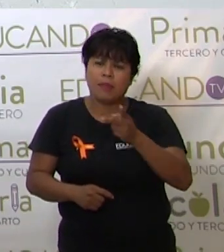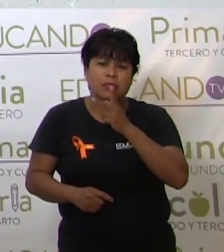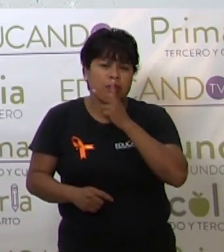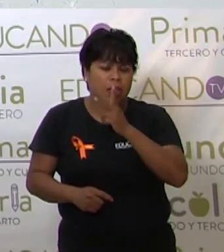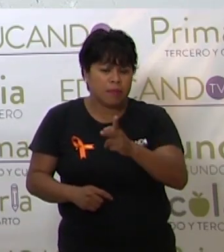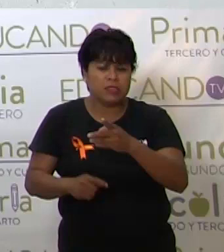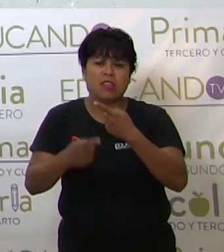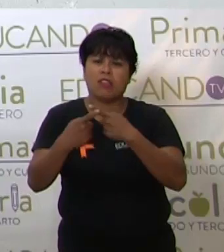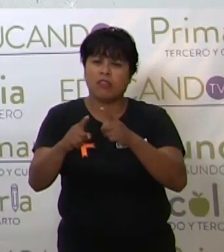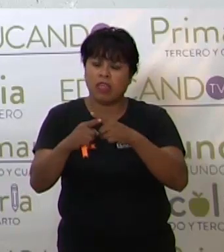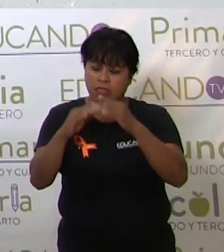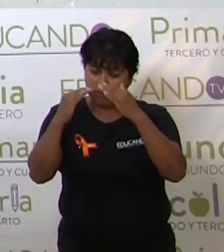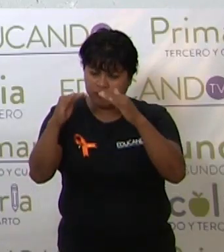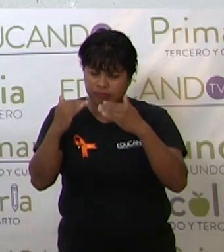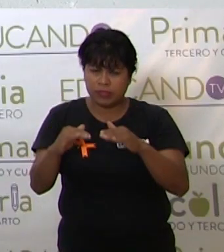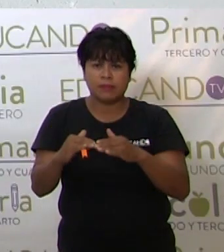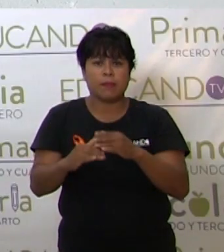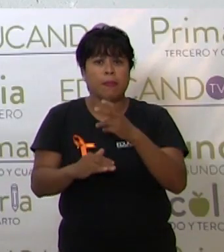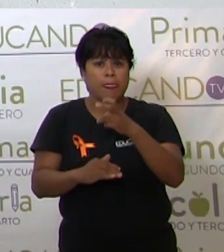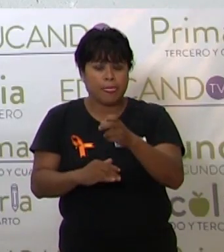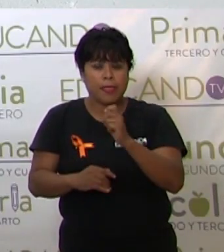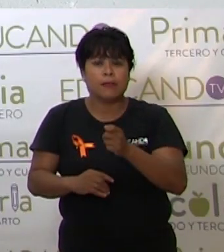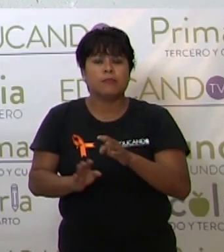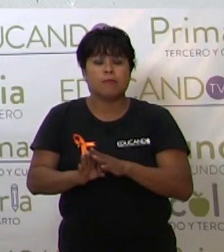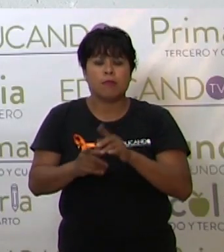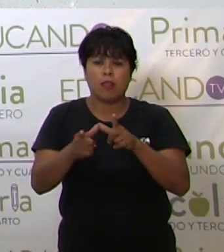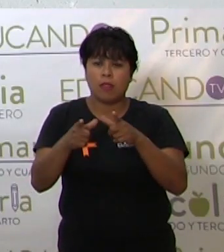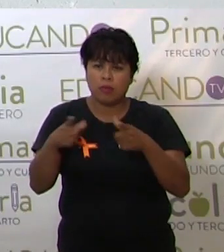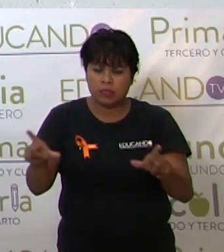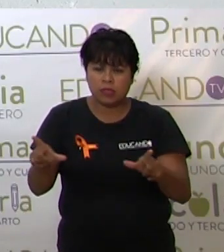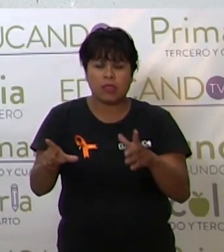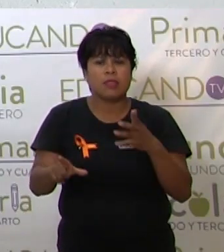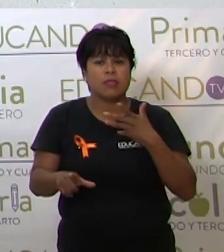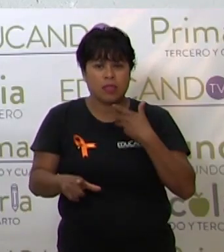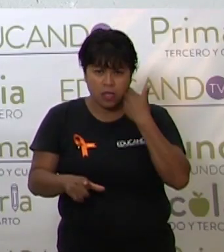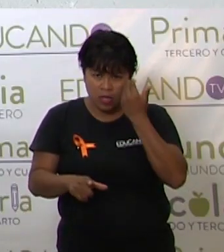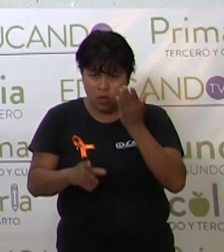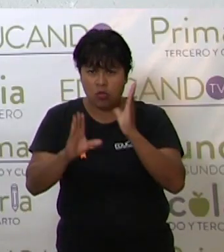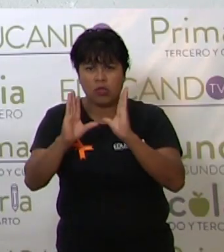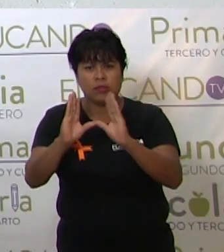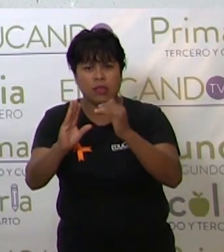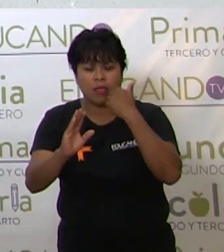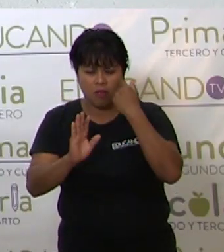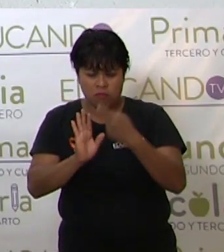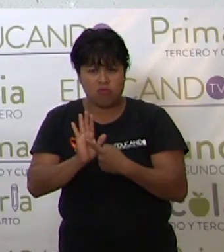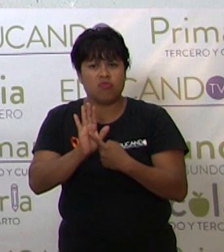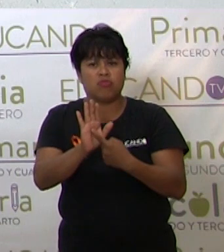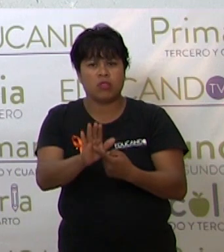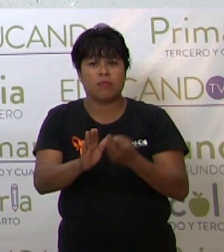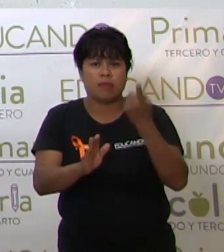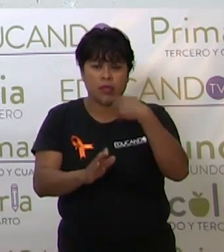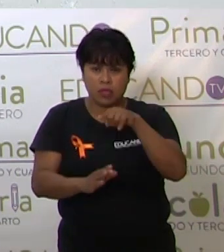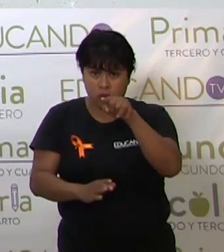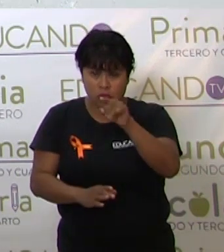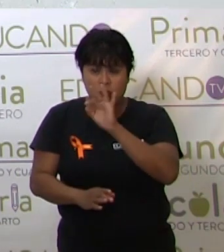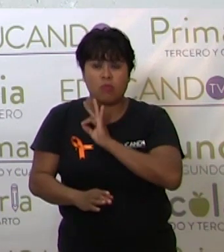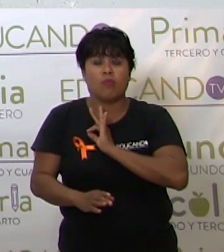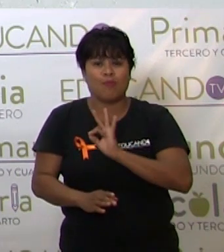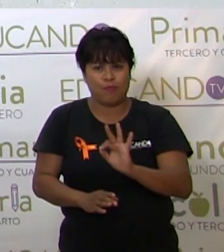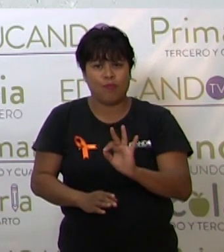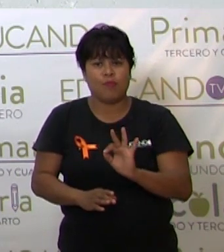vocablos, que en realidad son recursos lingüísticos que quiero enseñarte, que quiero mostrarte, para que tú puedas